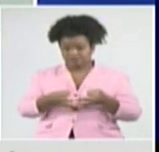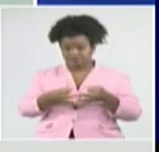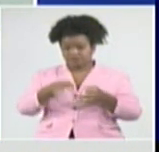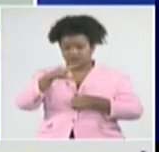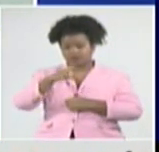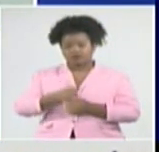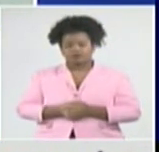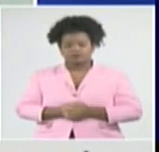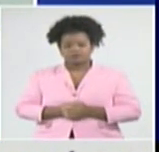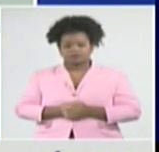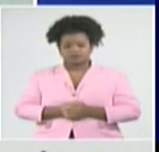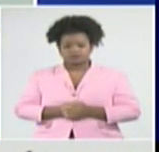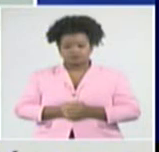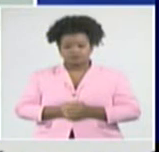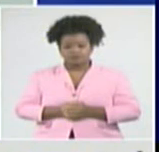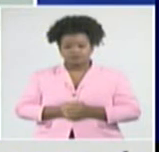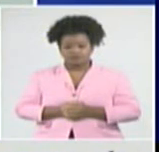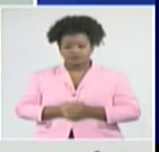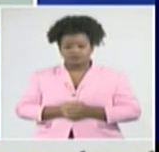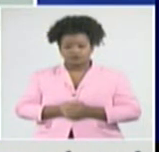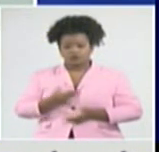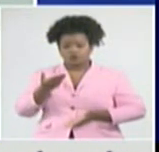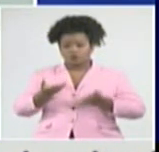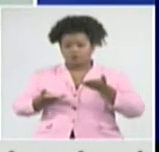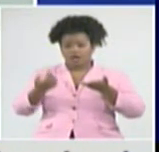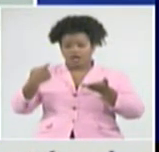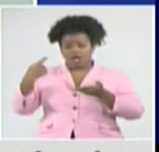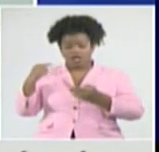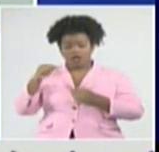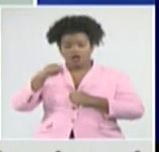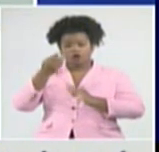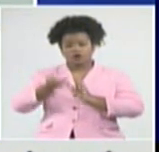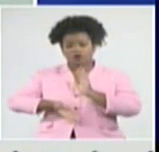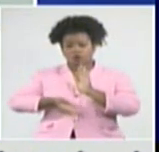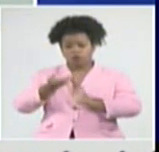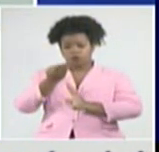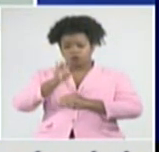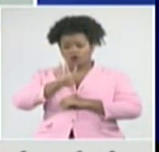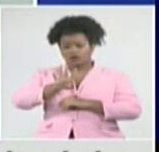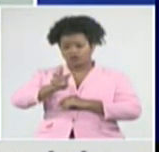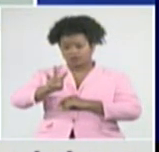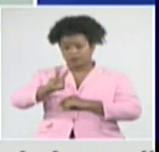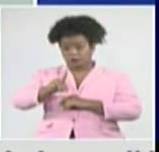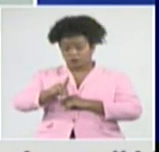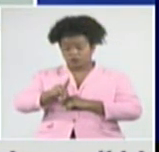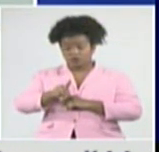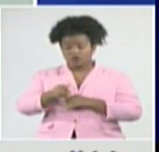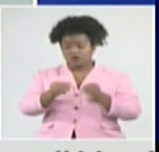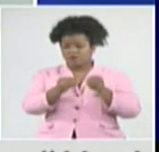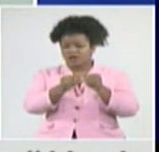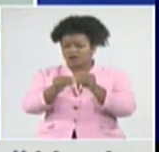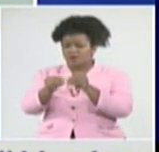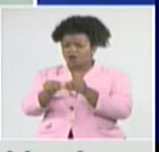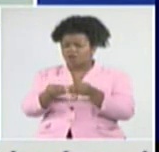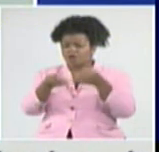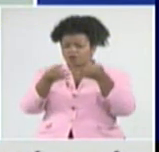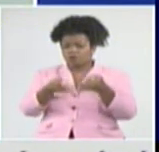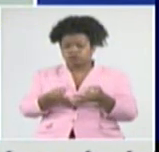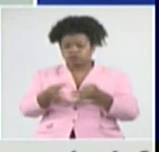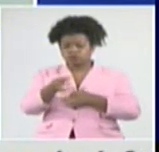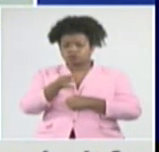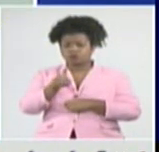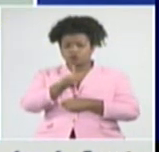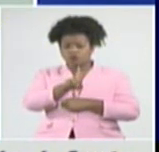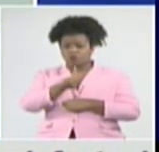431 casos más, que los reportados en la jornada de ayer, y con una transmisión presente en sus 11 municipios.